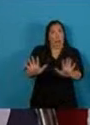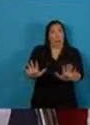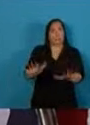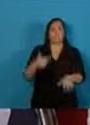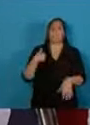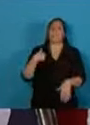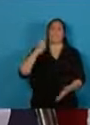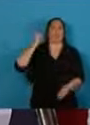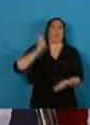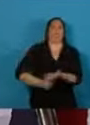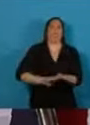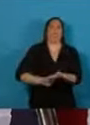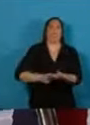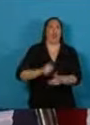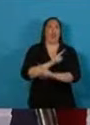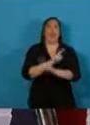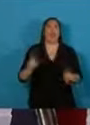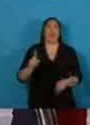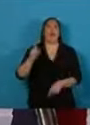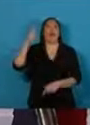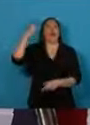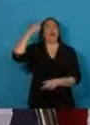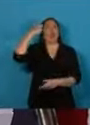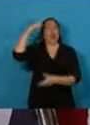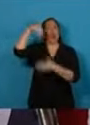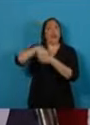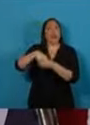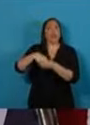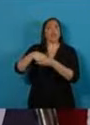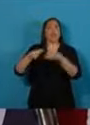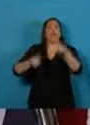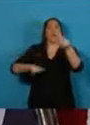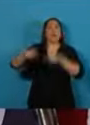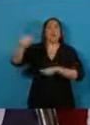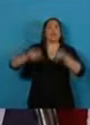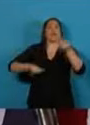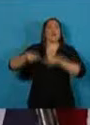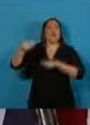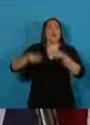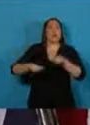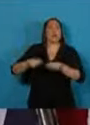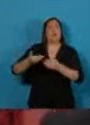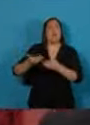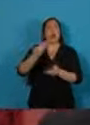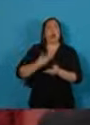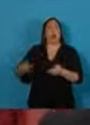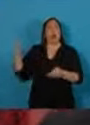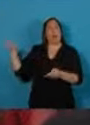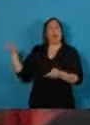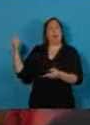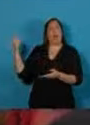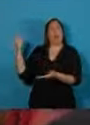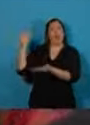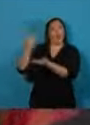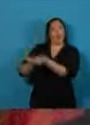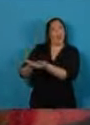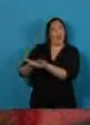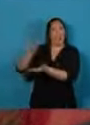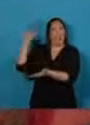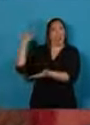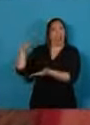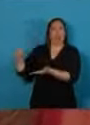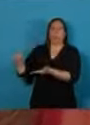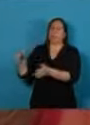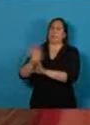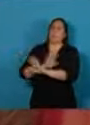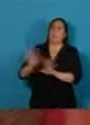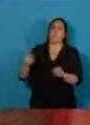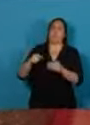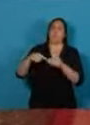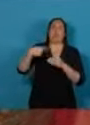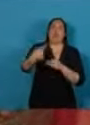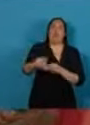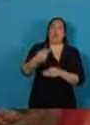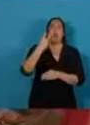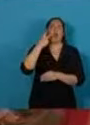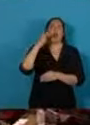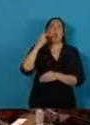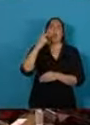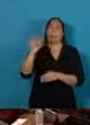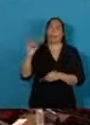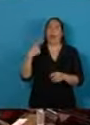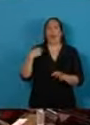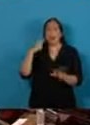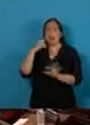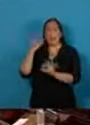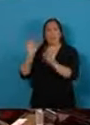daremos tratamiento parlamentario al presupuesto nacional proyectado por el gobierno saliente para el ejercicio 2020. Sus